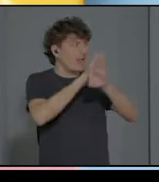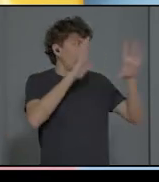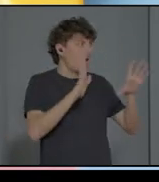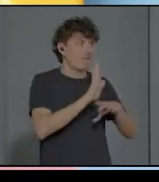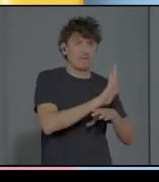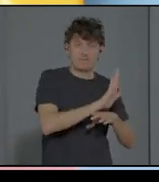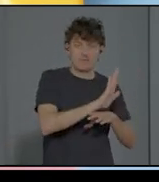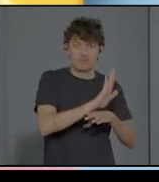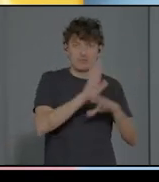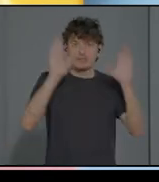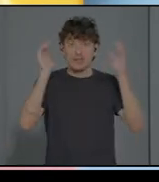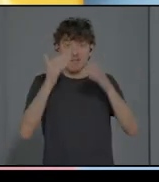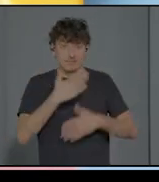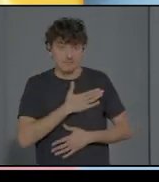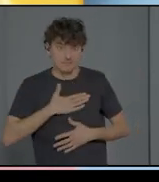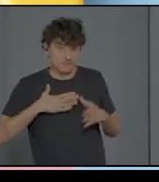cosas, quiere unas cosas.